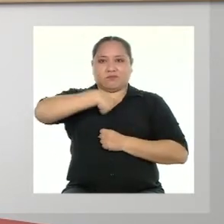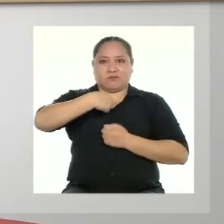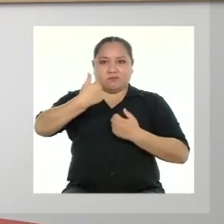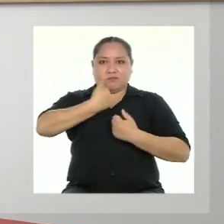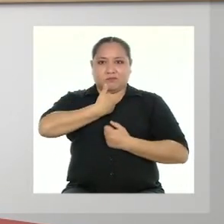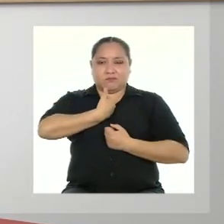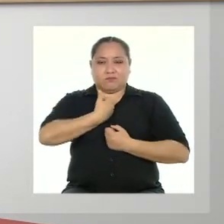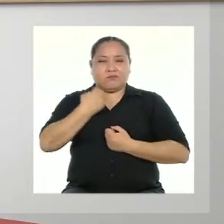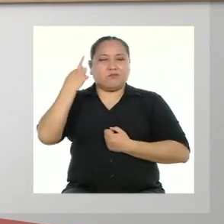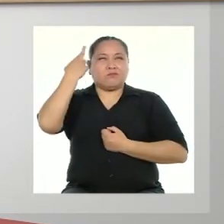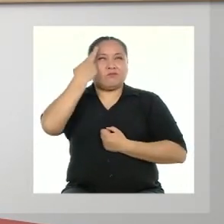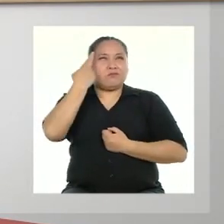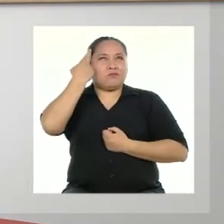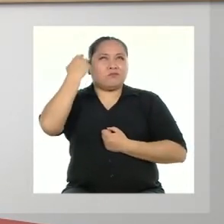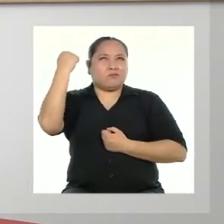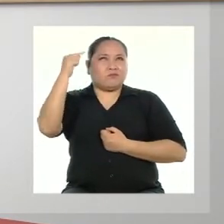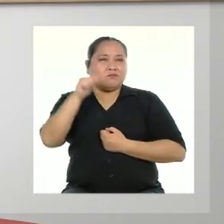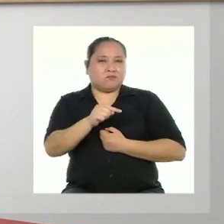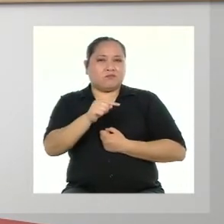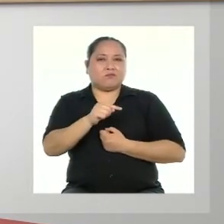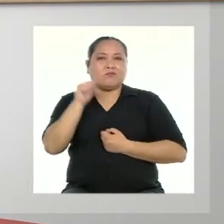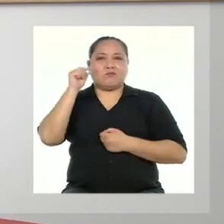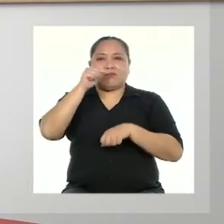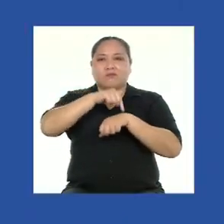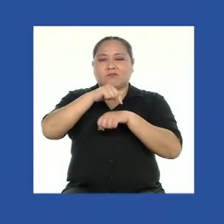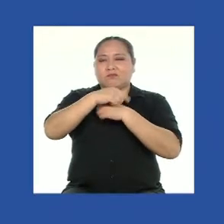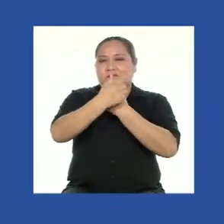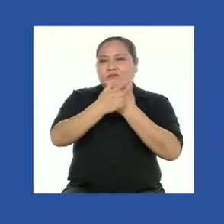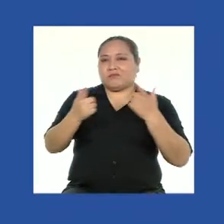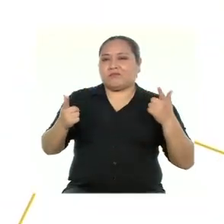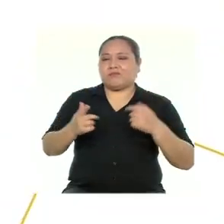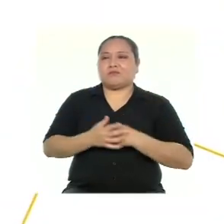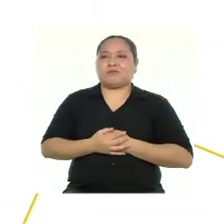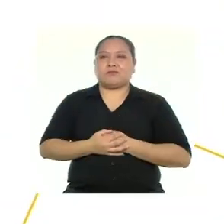y reflexionaremos sobre él durante nuestro tiempo libre.